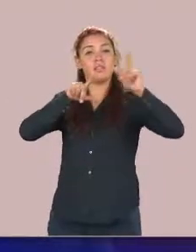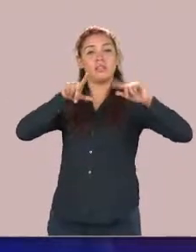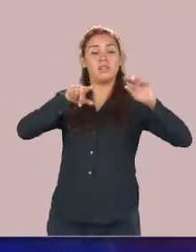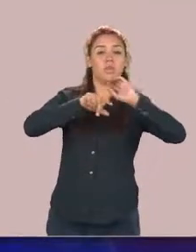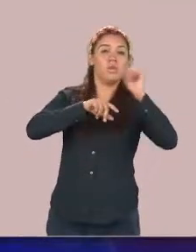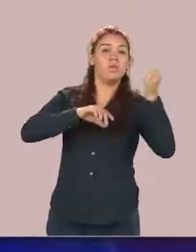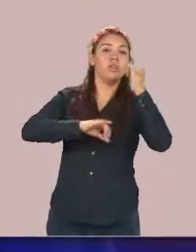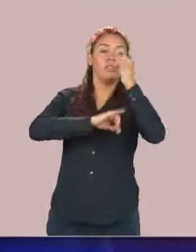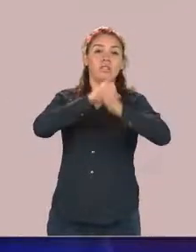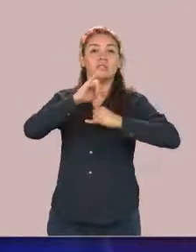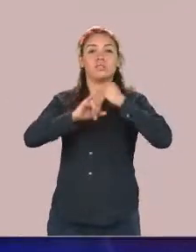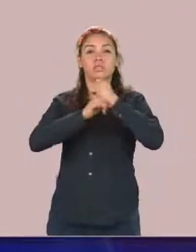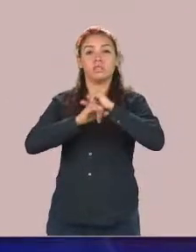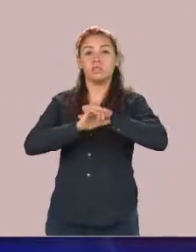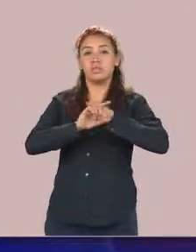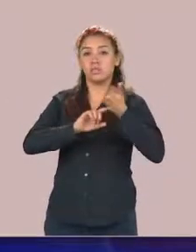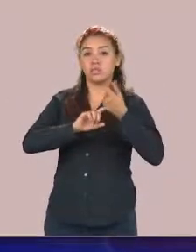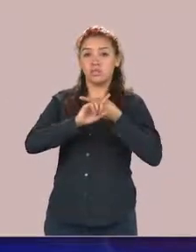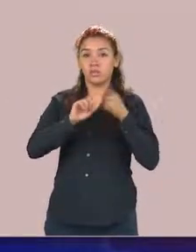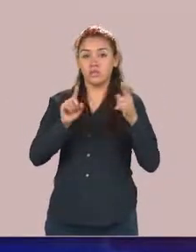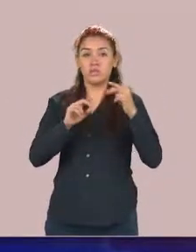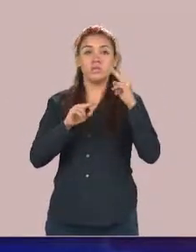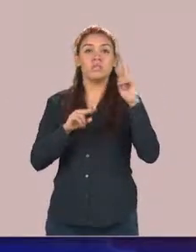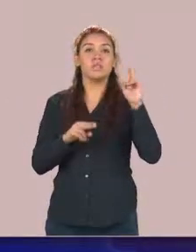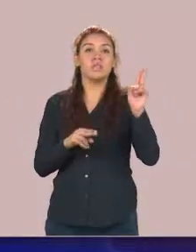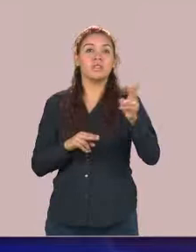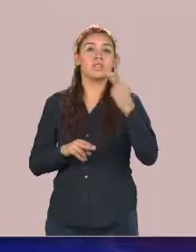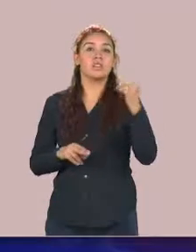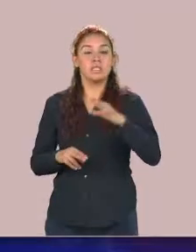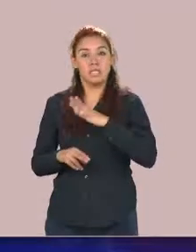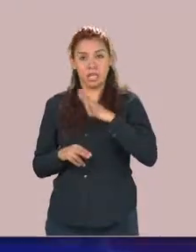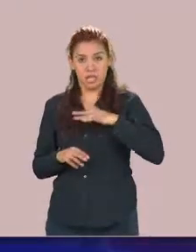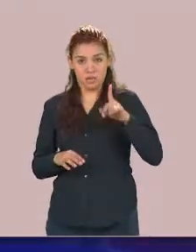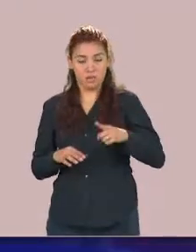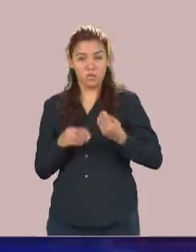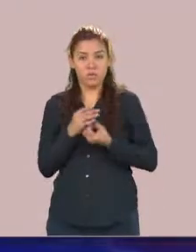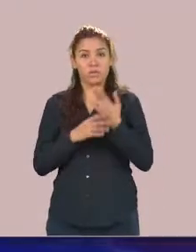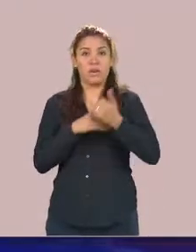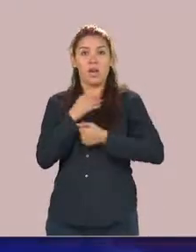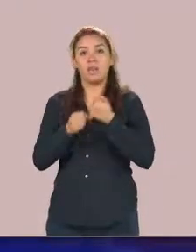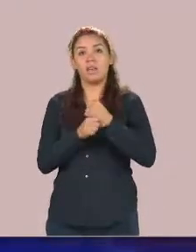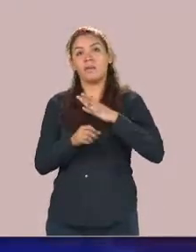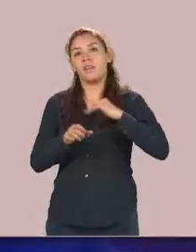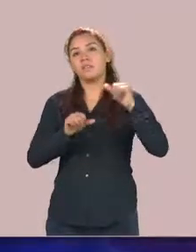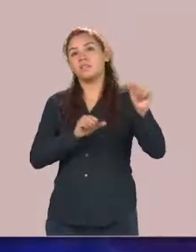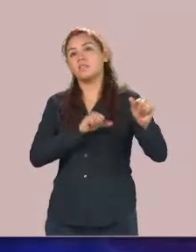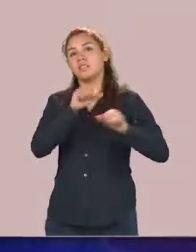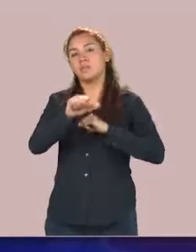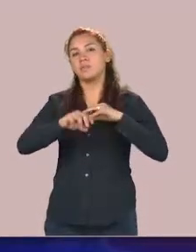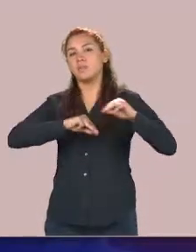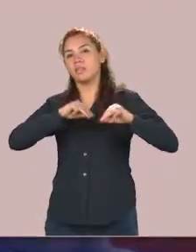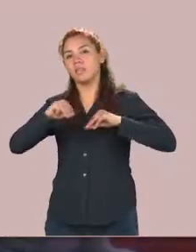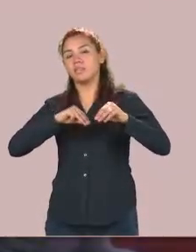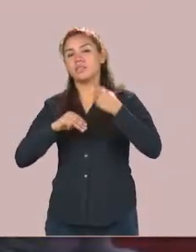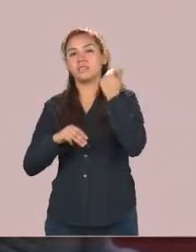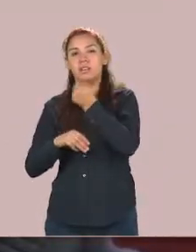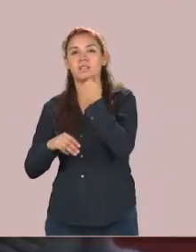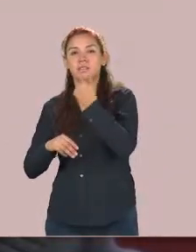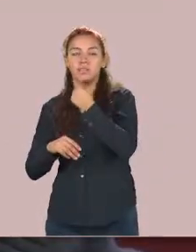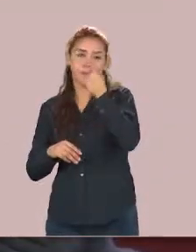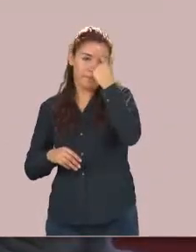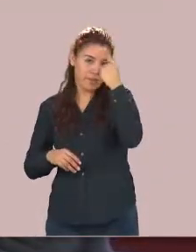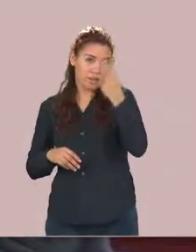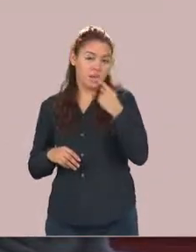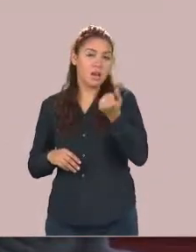tiene programado el intercambio o movilidad estudiantil de dos estudiantes a universidades como por ejemplo la